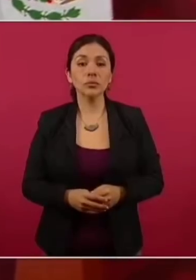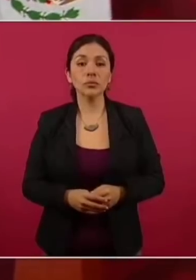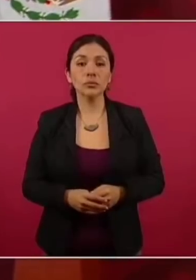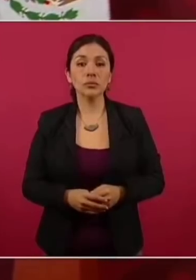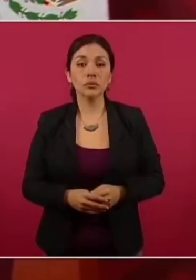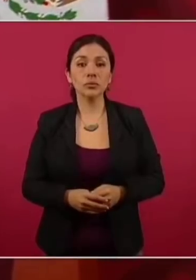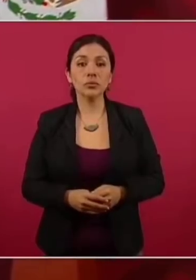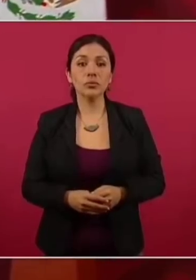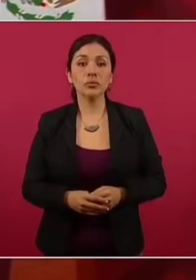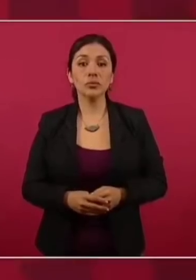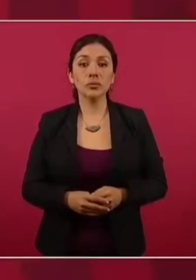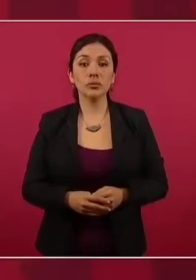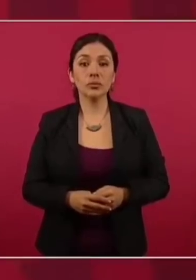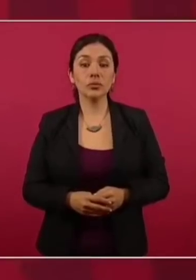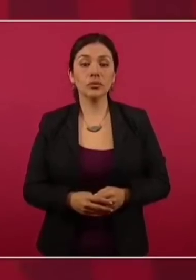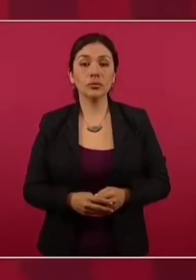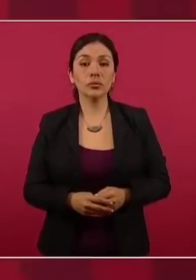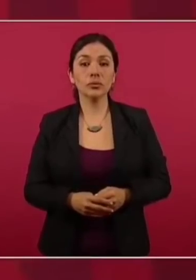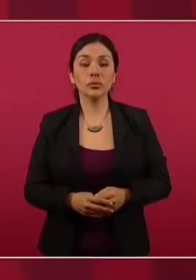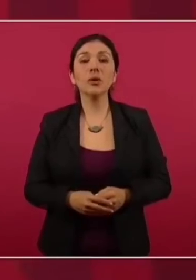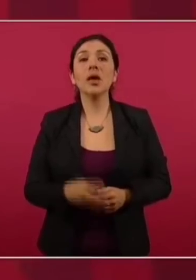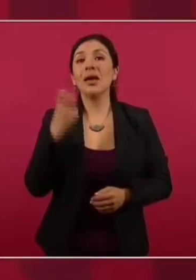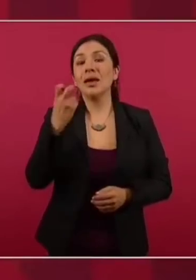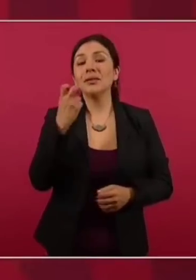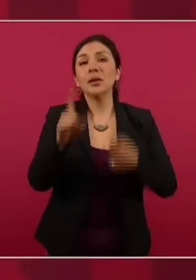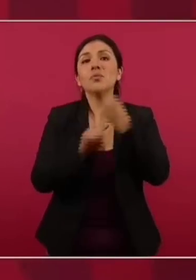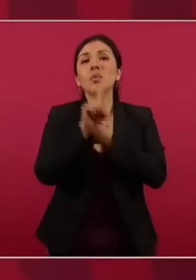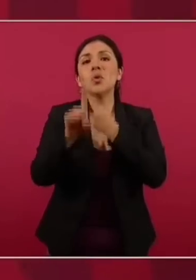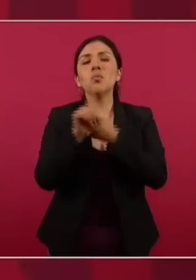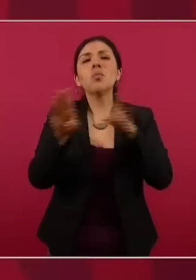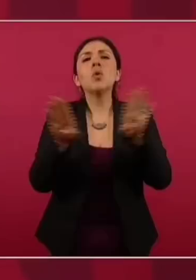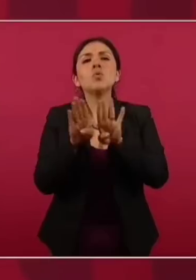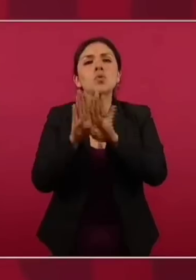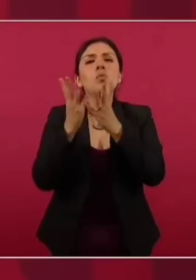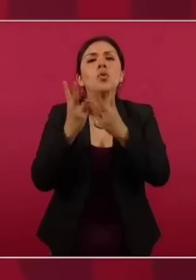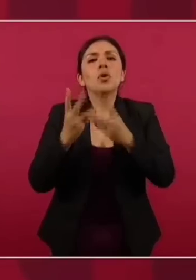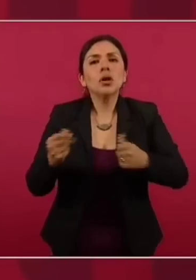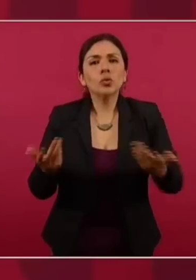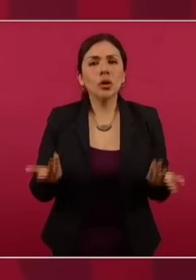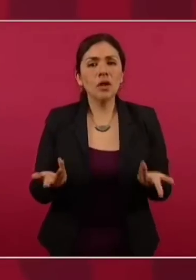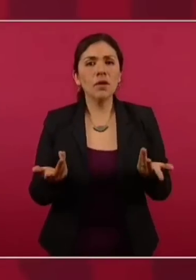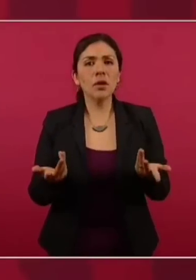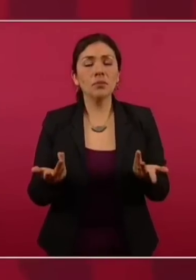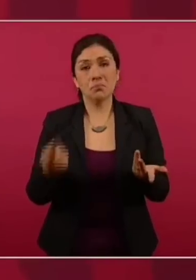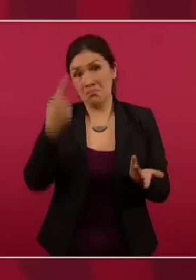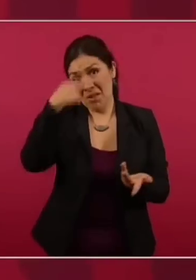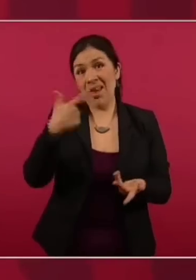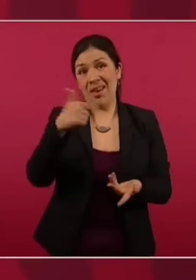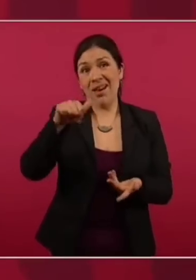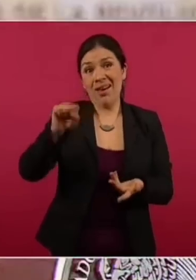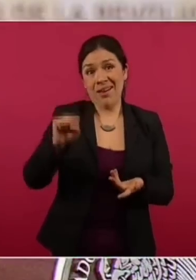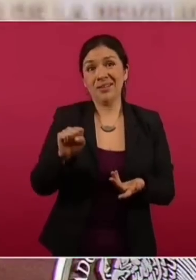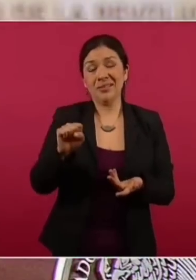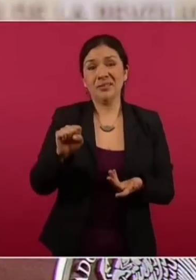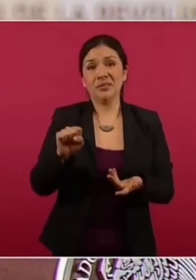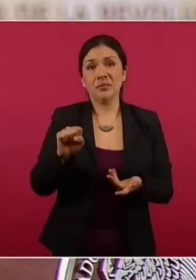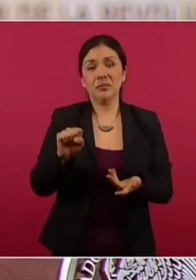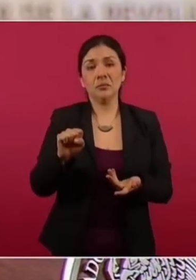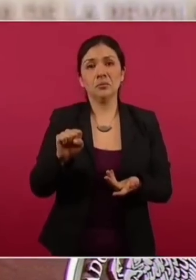cómo se resuelve el problema del gas, aún